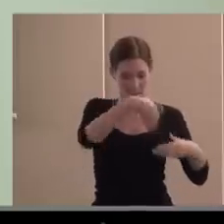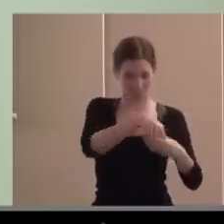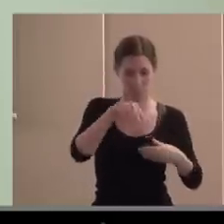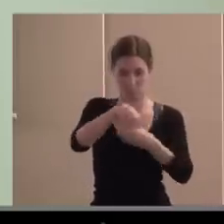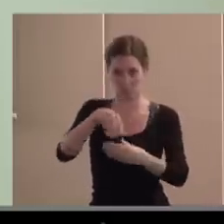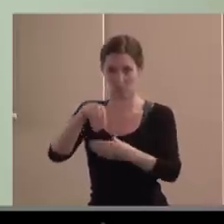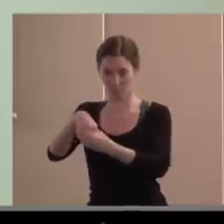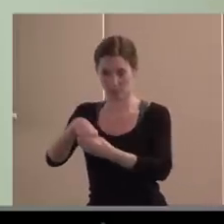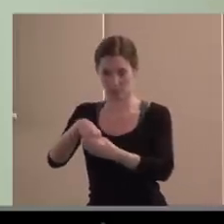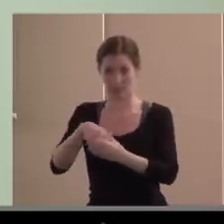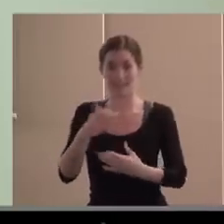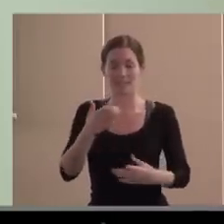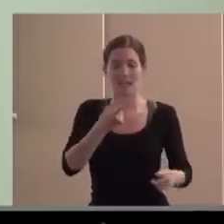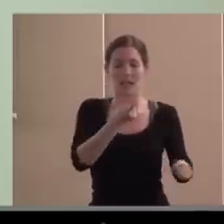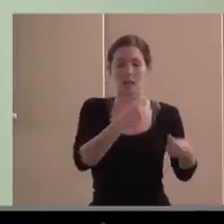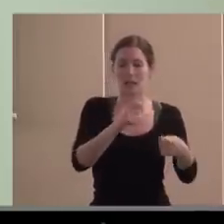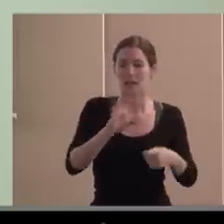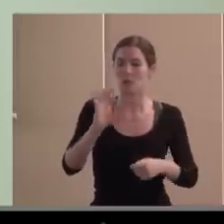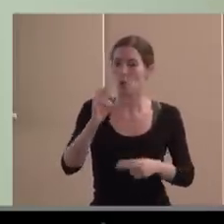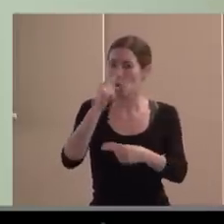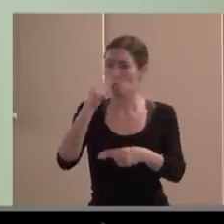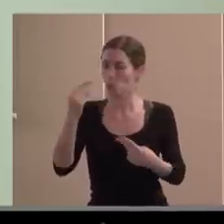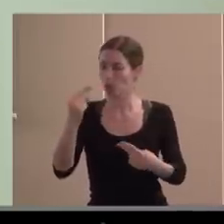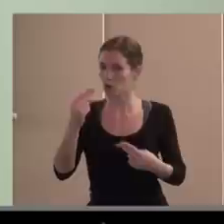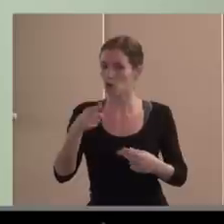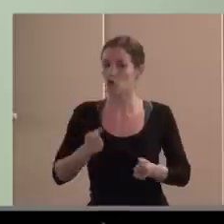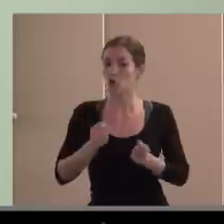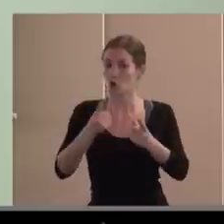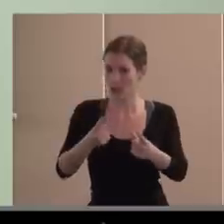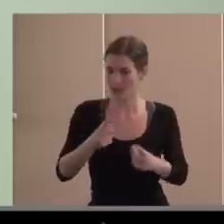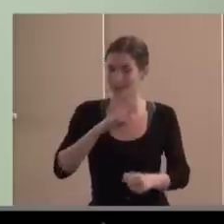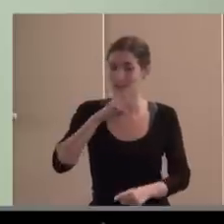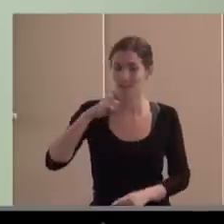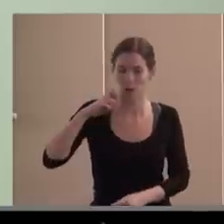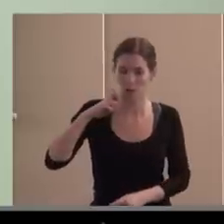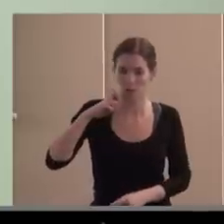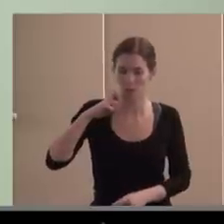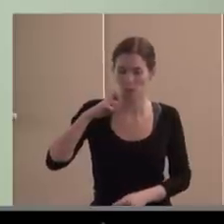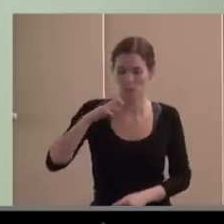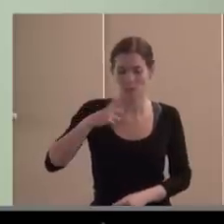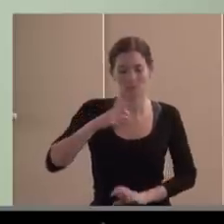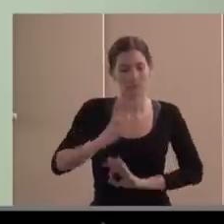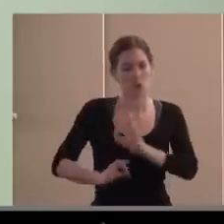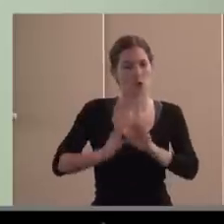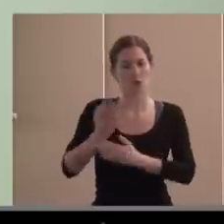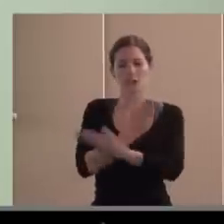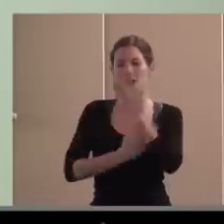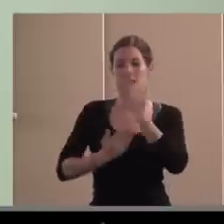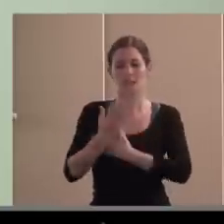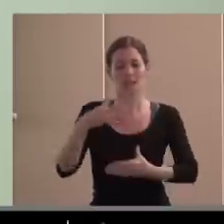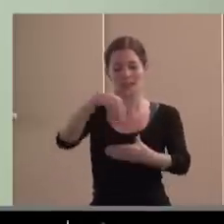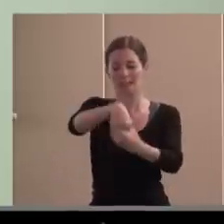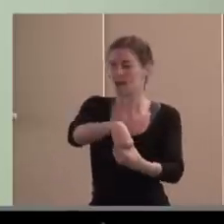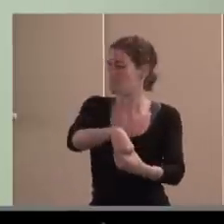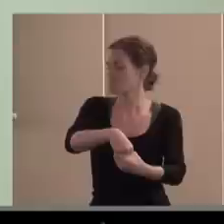o lo deberían dar, no hay justificación para que las organizaciones de discapacidad estemos en el